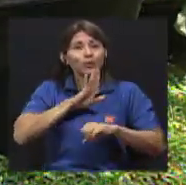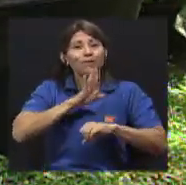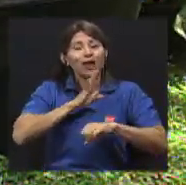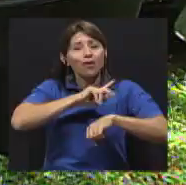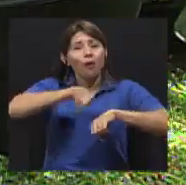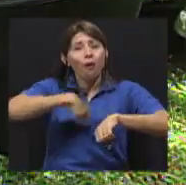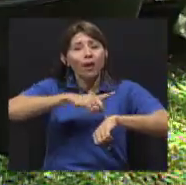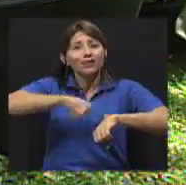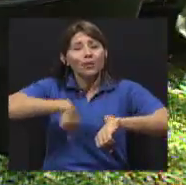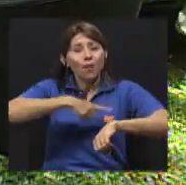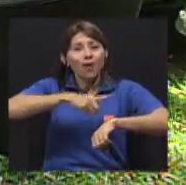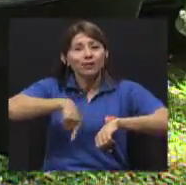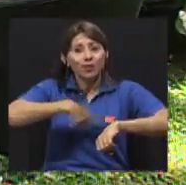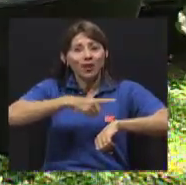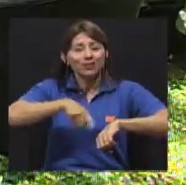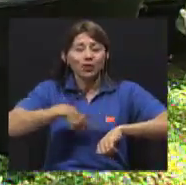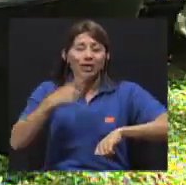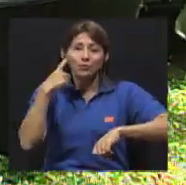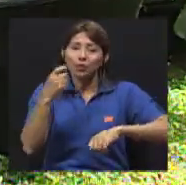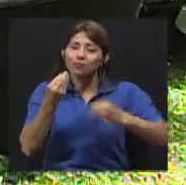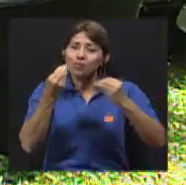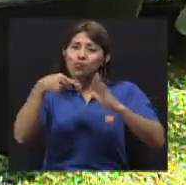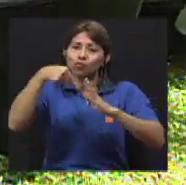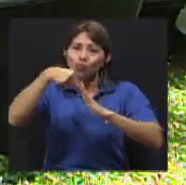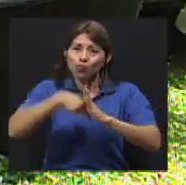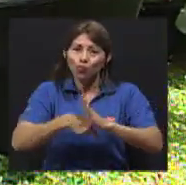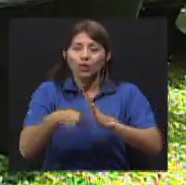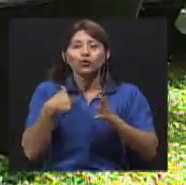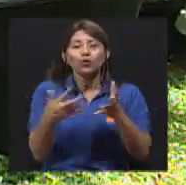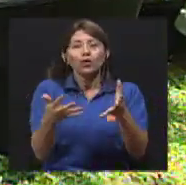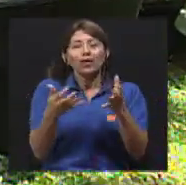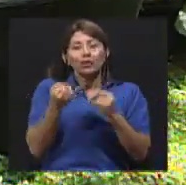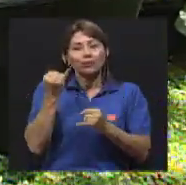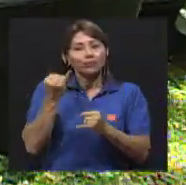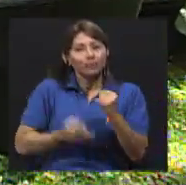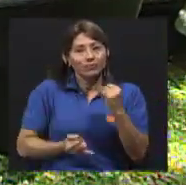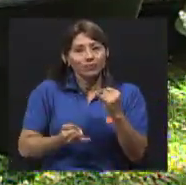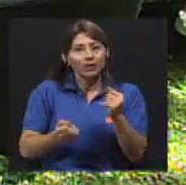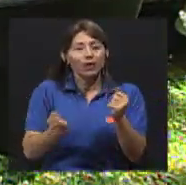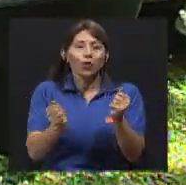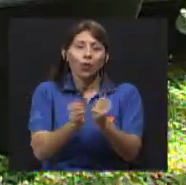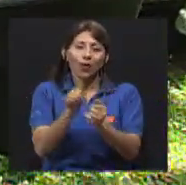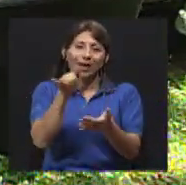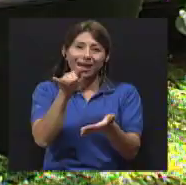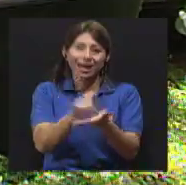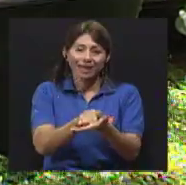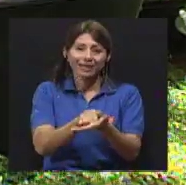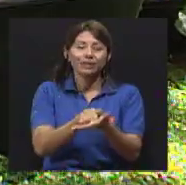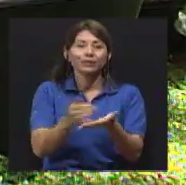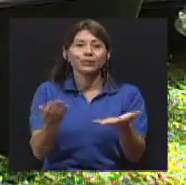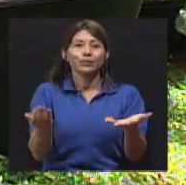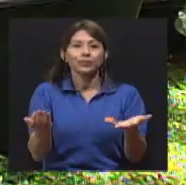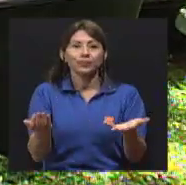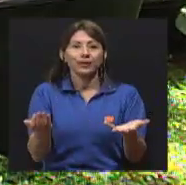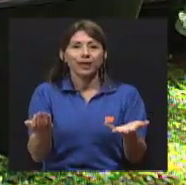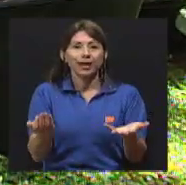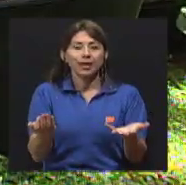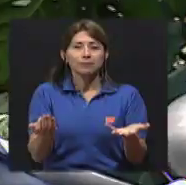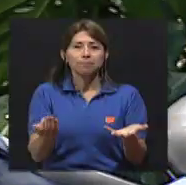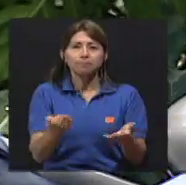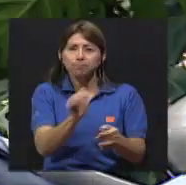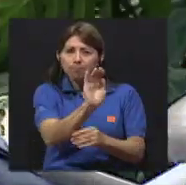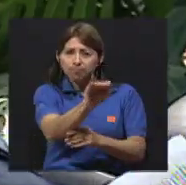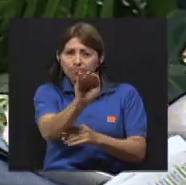horas porque el tema de la seguridad vial es extenso y amplio. Y yo quiero reflexionar sobre esto, cerrar la charla o la entrevista el día de hoy.